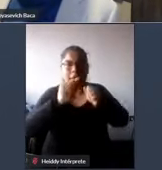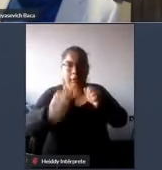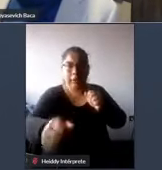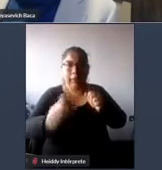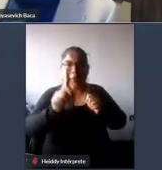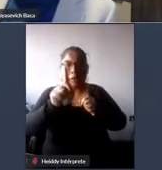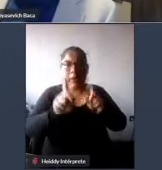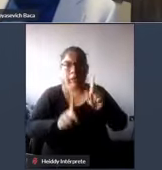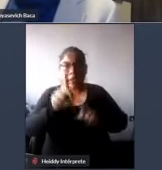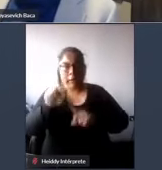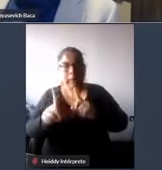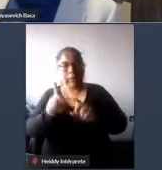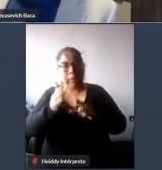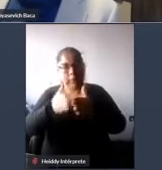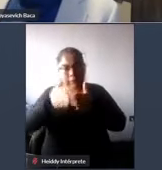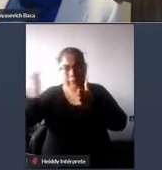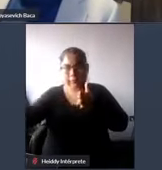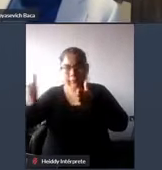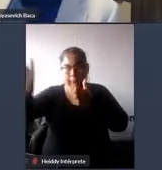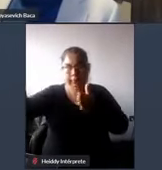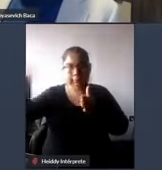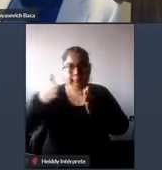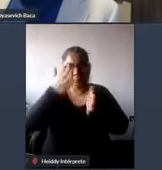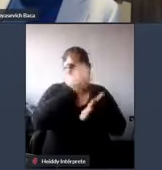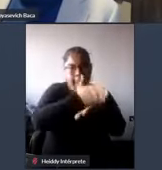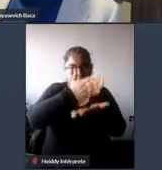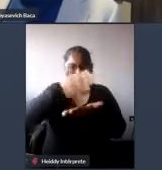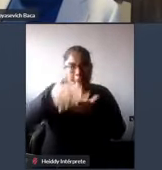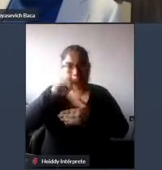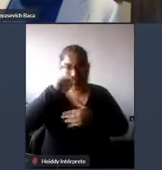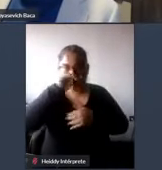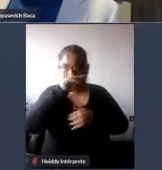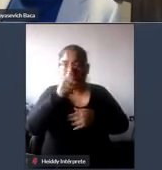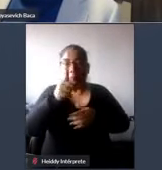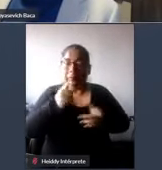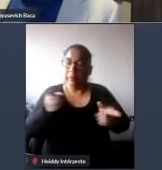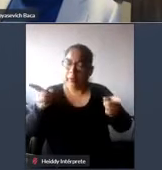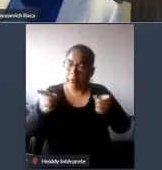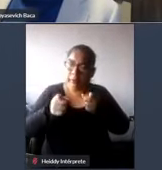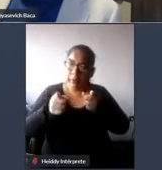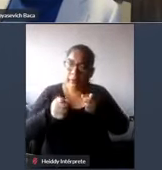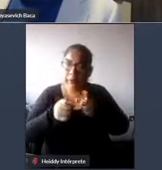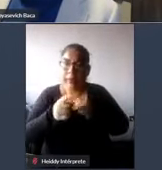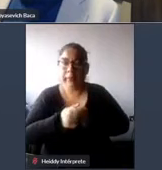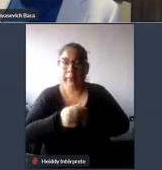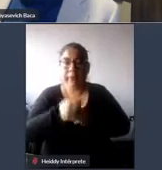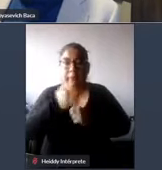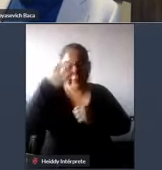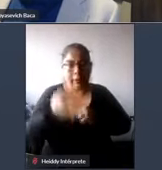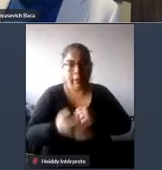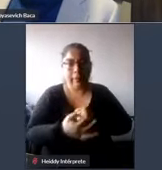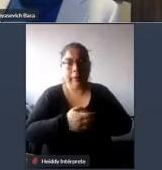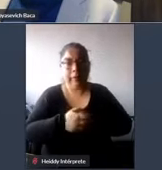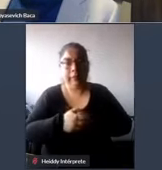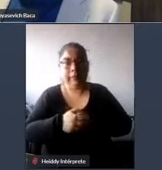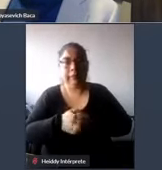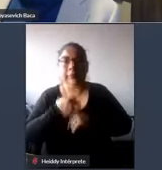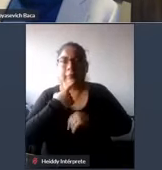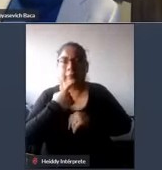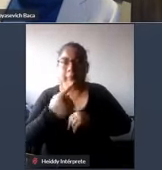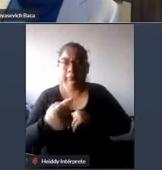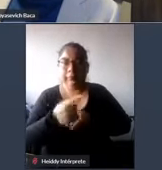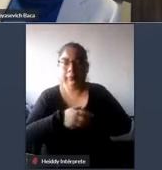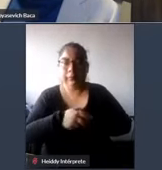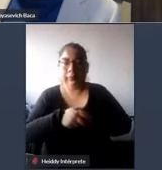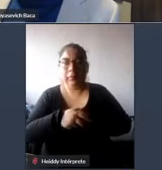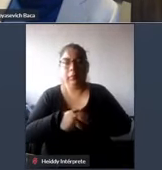una de las estaciones ello fue recortándose por cuestiones siempre siempre se pone el